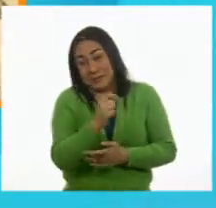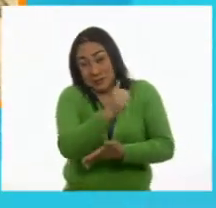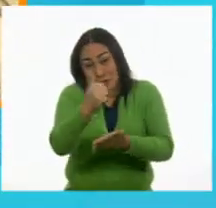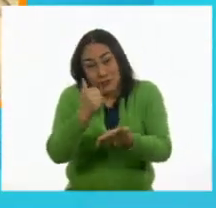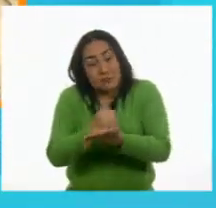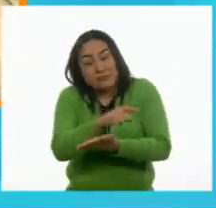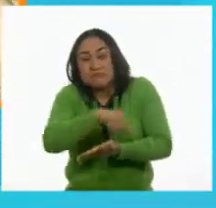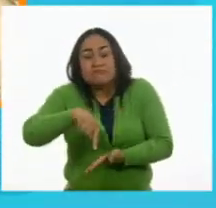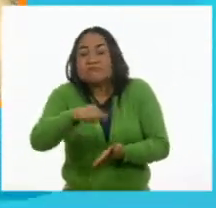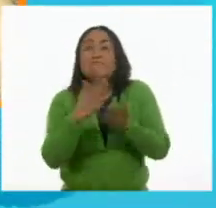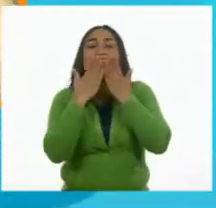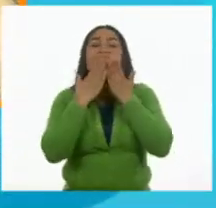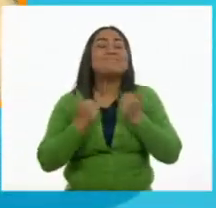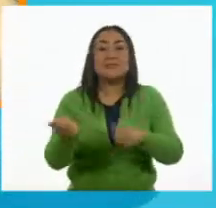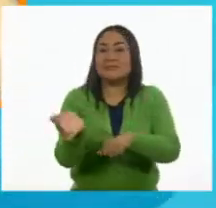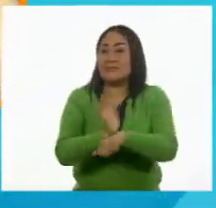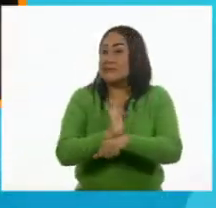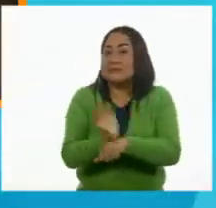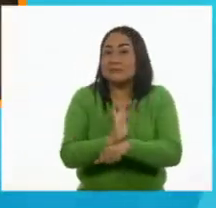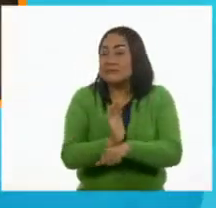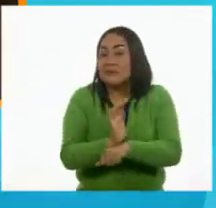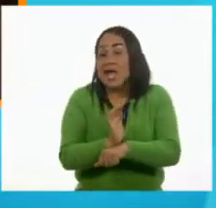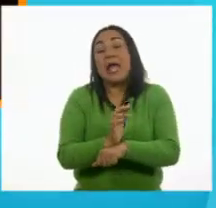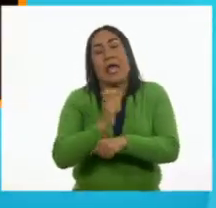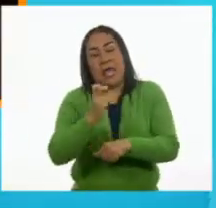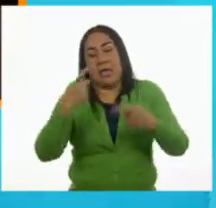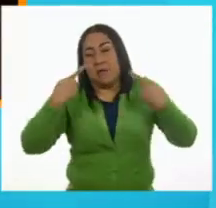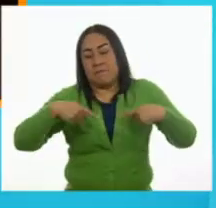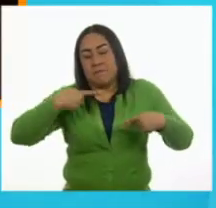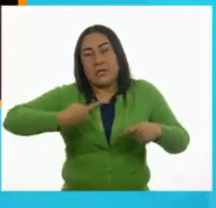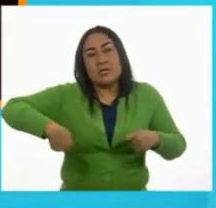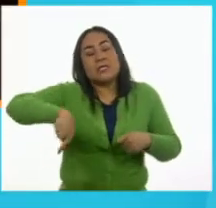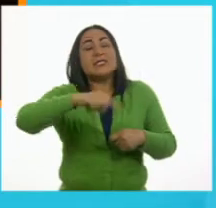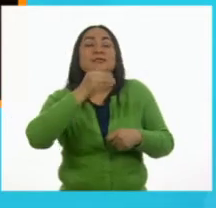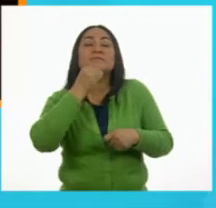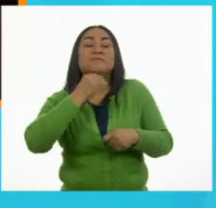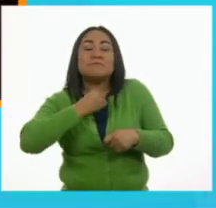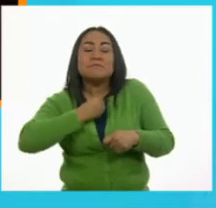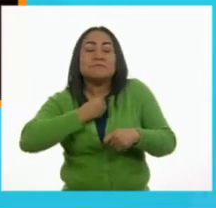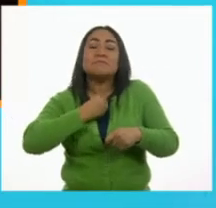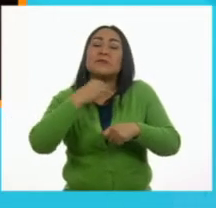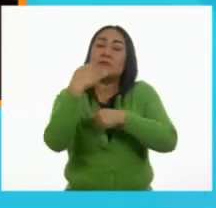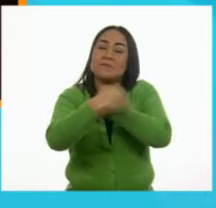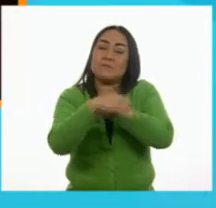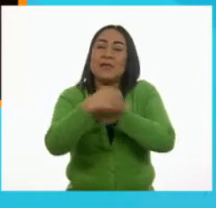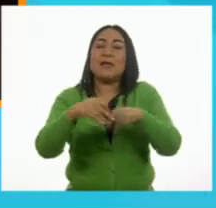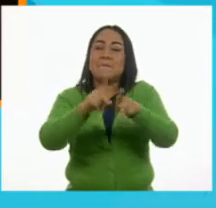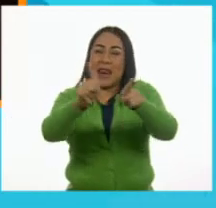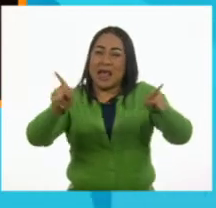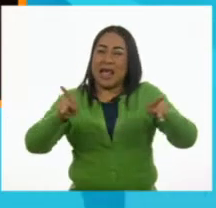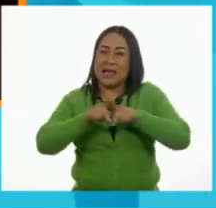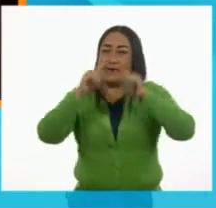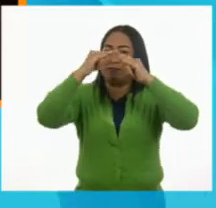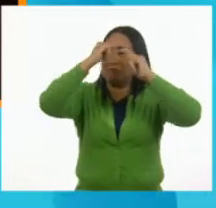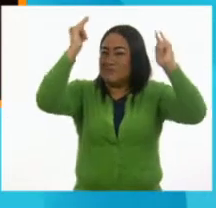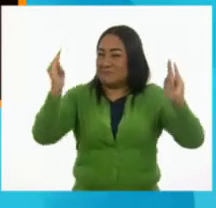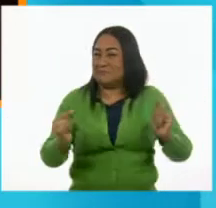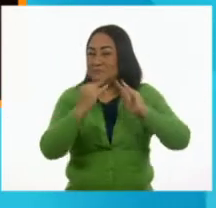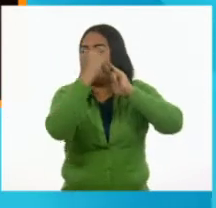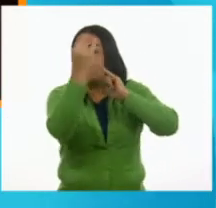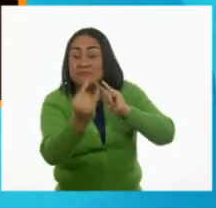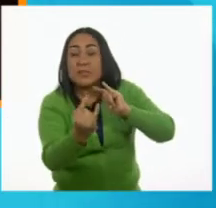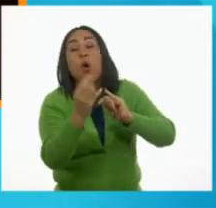ciudades no existían cines como tal, la gente tenía que montar carpas en plazas públicas o poner el